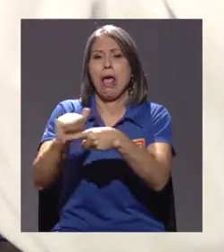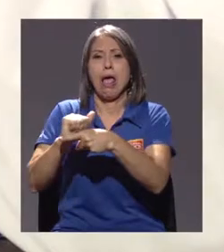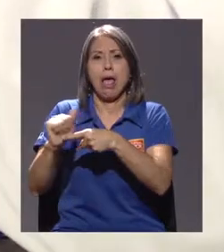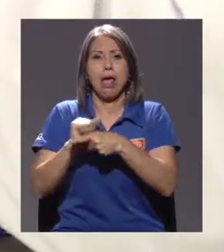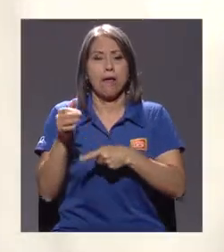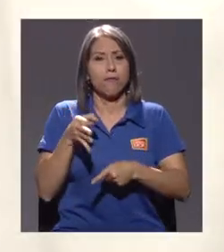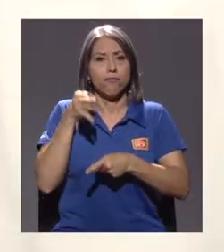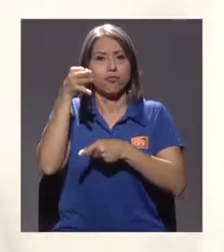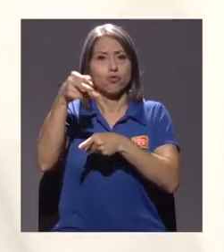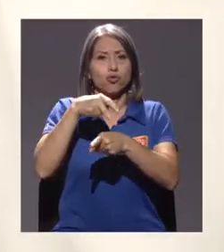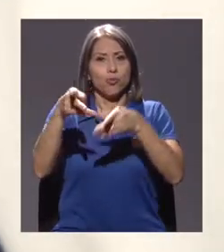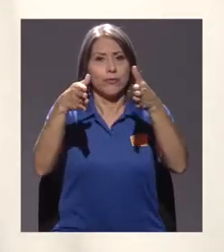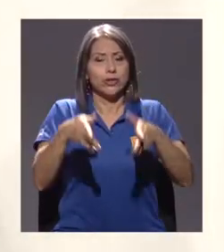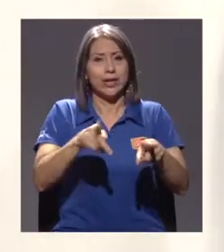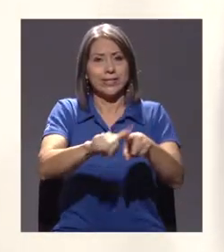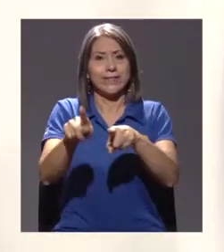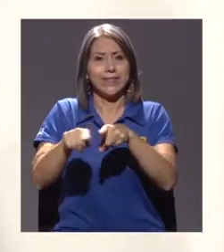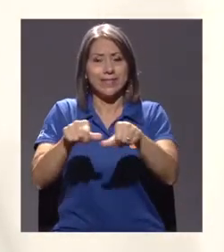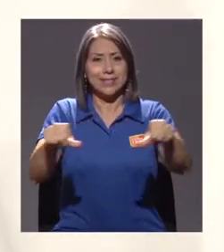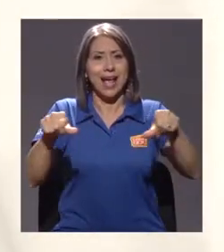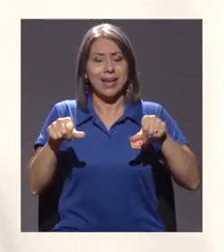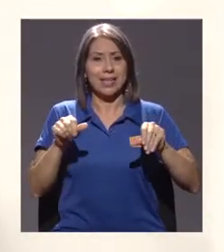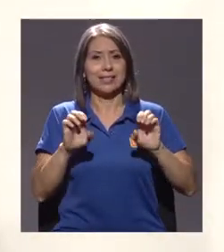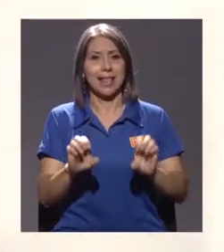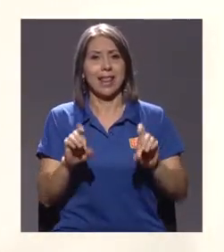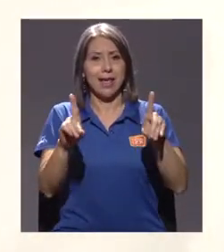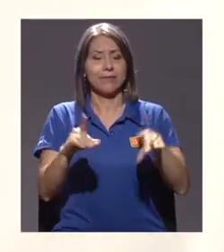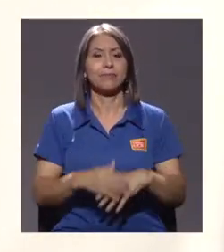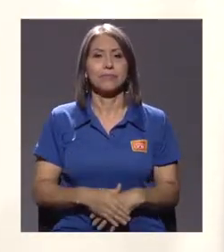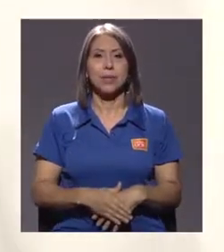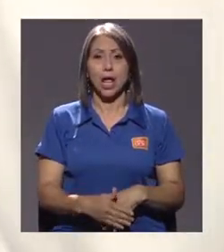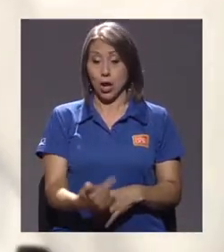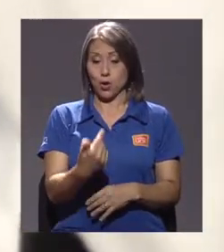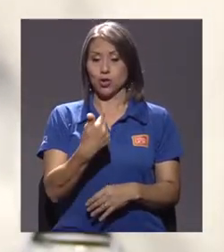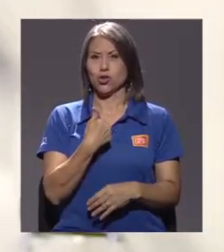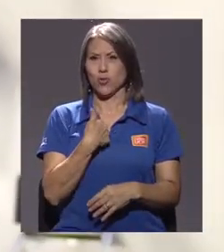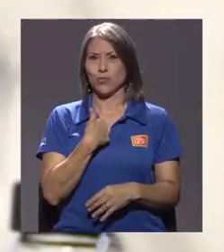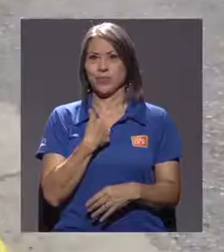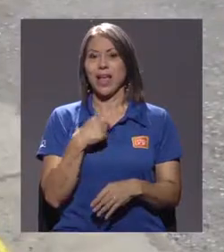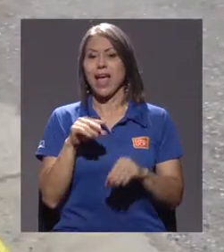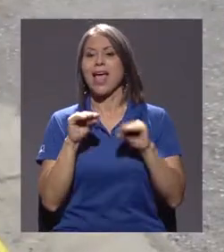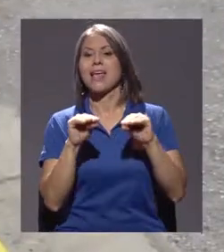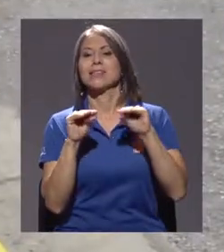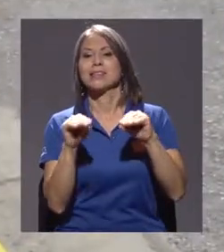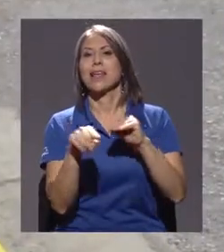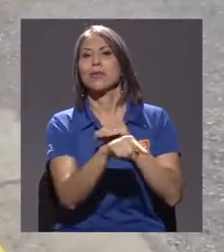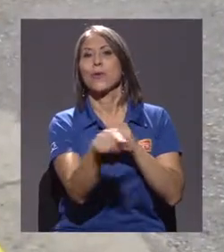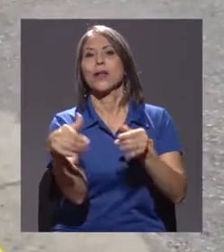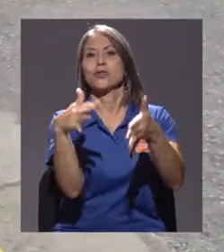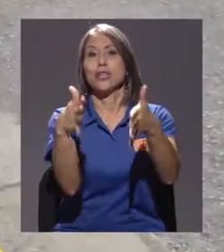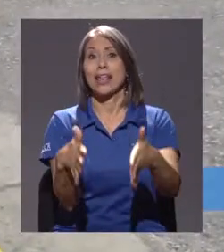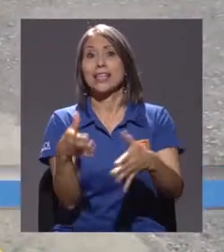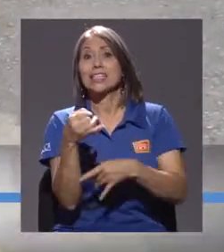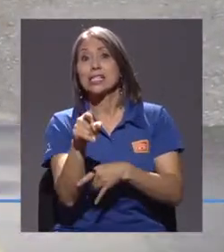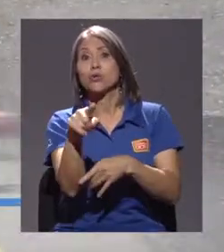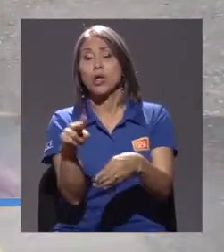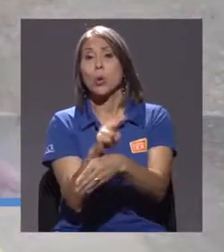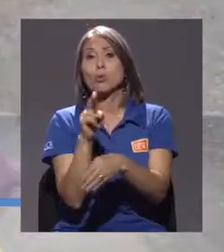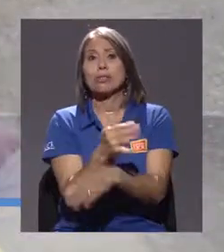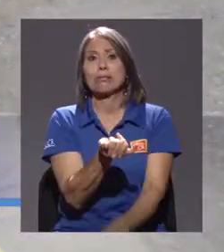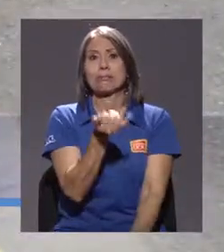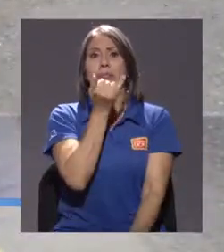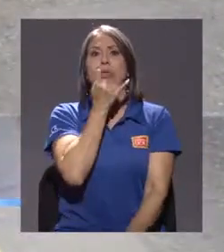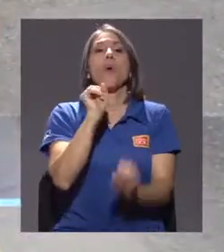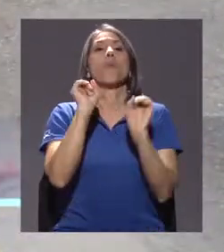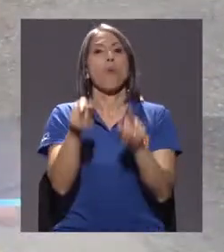en diferentes áreas de la enseñanza. ¿Cómo yo le enseño a mis estudiantes a que si usted manipula mal un elemento, esto le puede traer